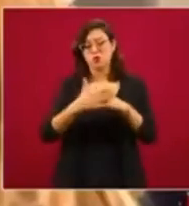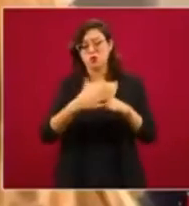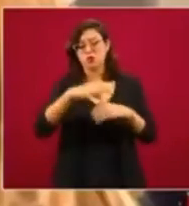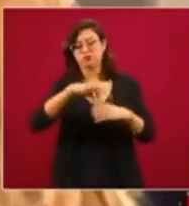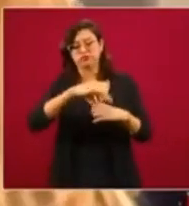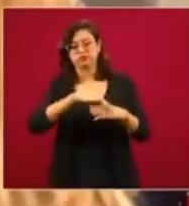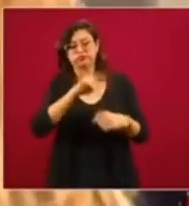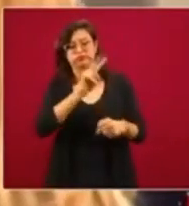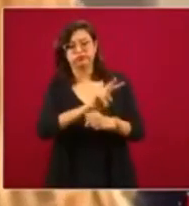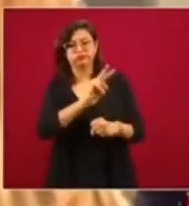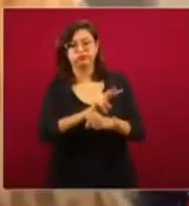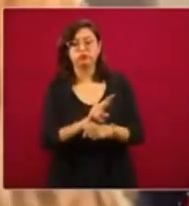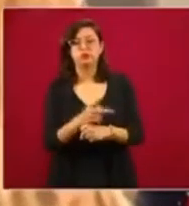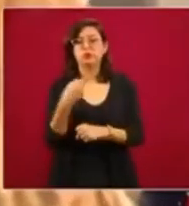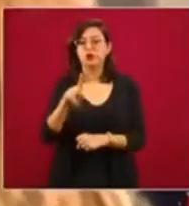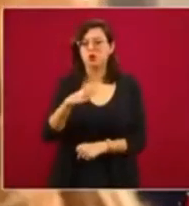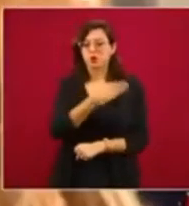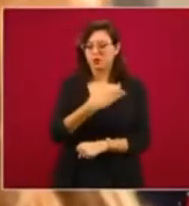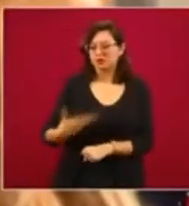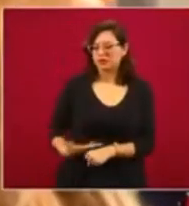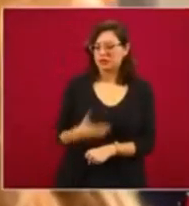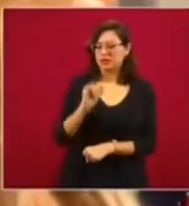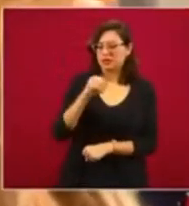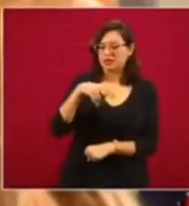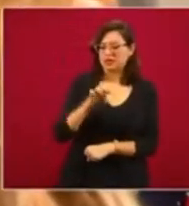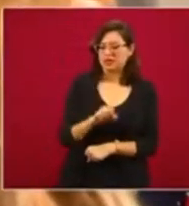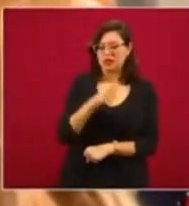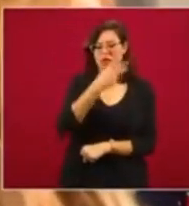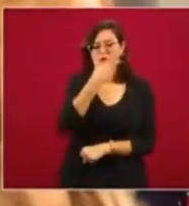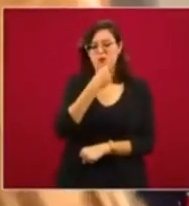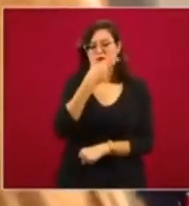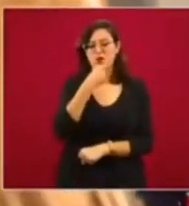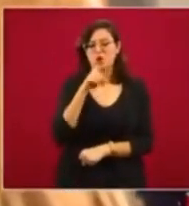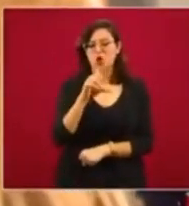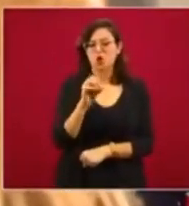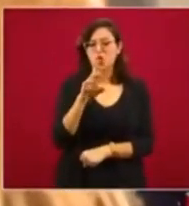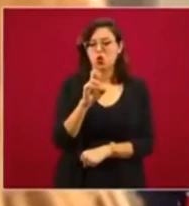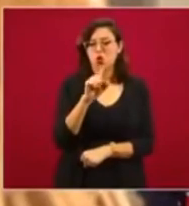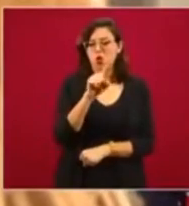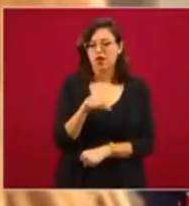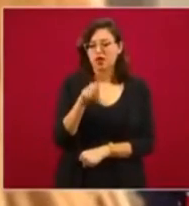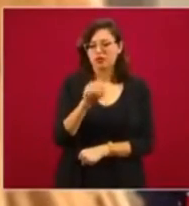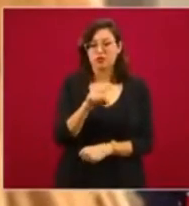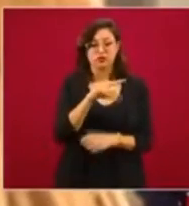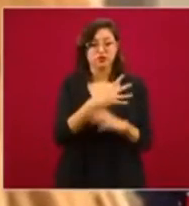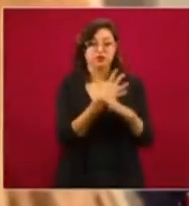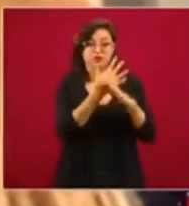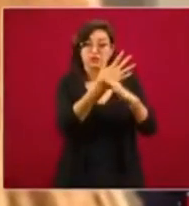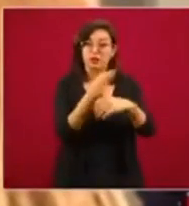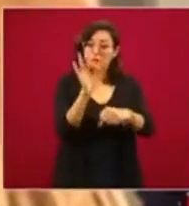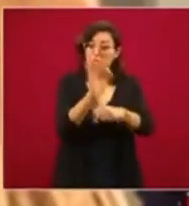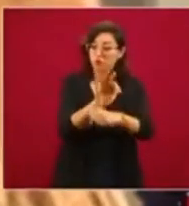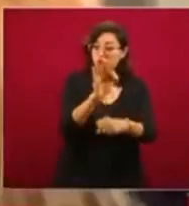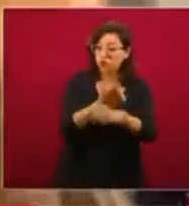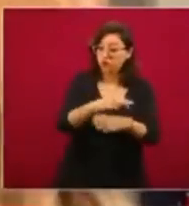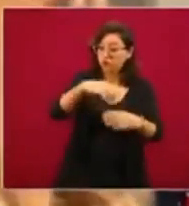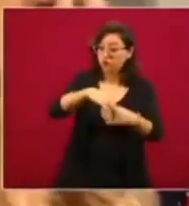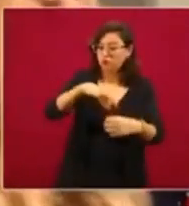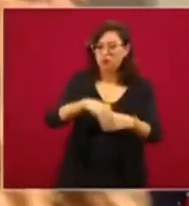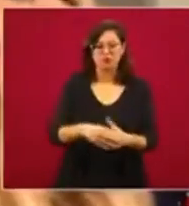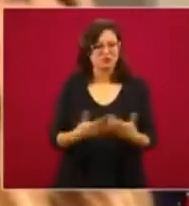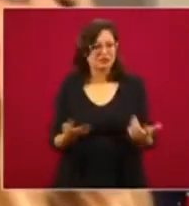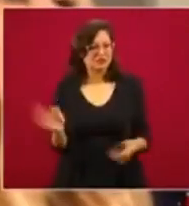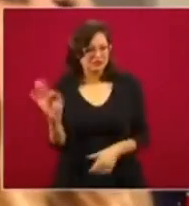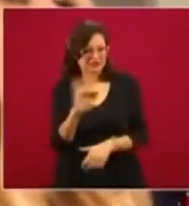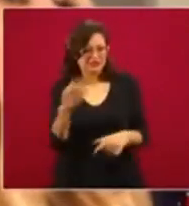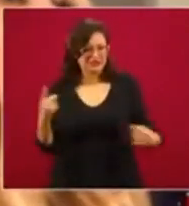Sin embargo, el presidente del INE, Lorenzo Córdoba, afirmó que el guardián de las elecciones es el INE. ¿Esto no ha generado un conflicto